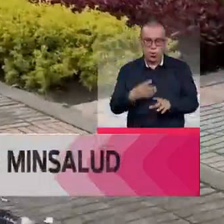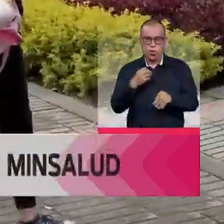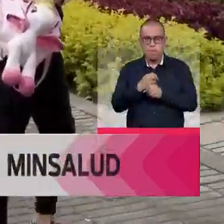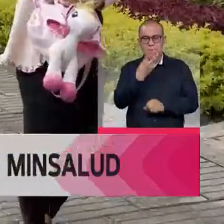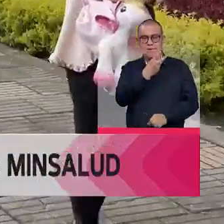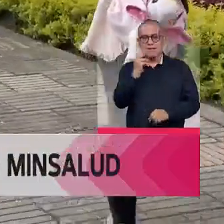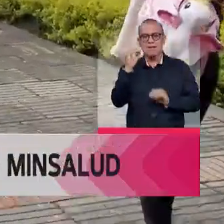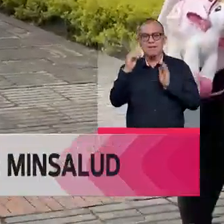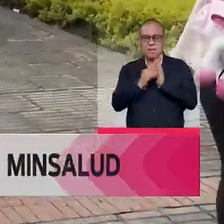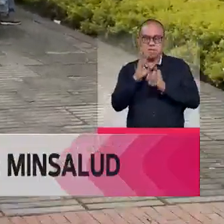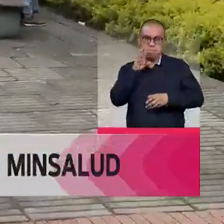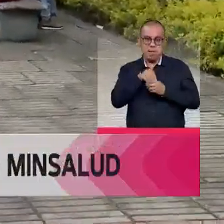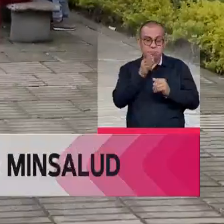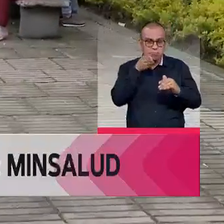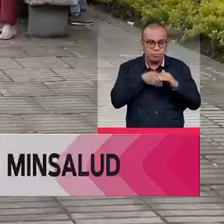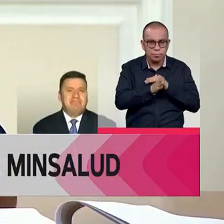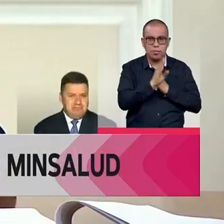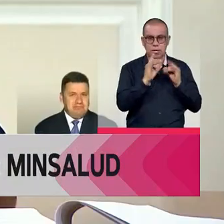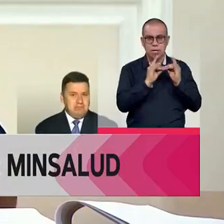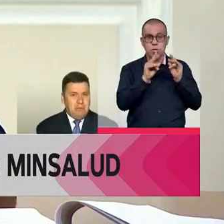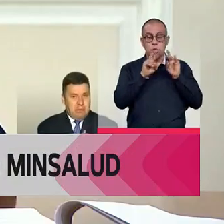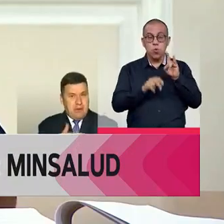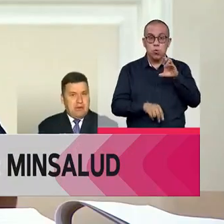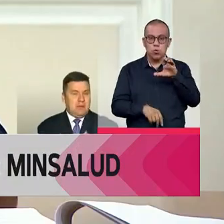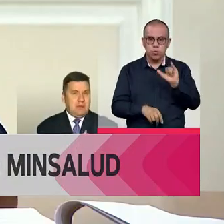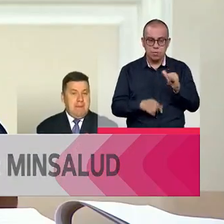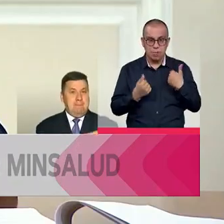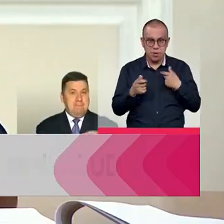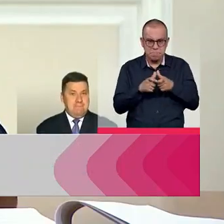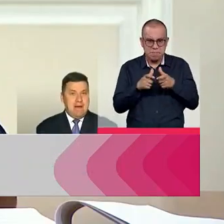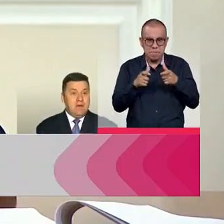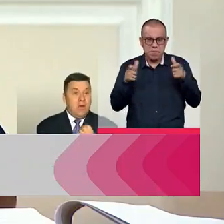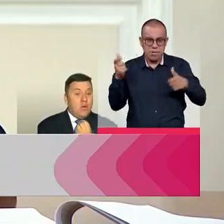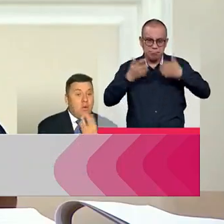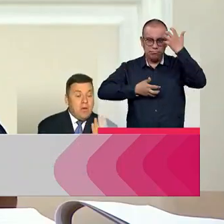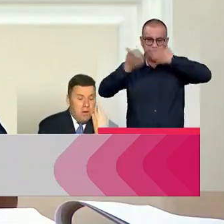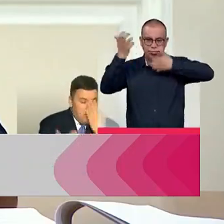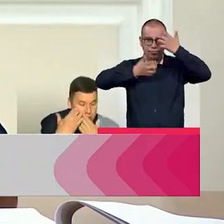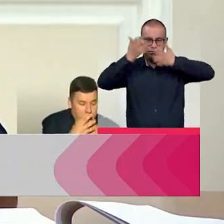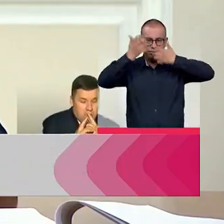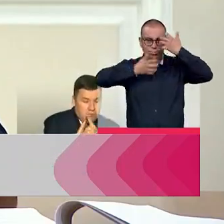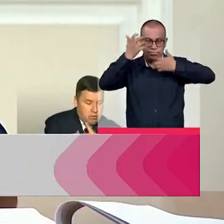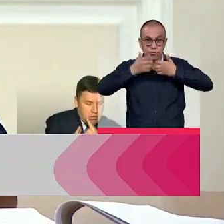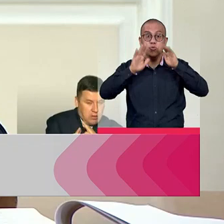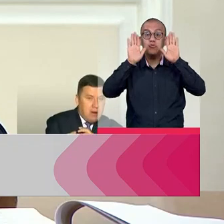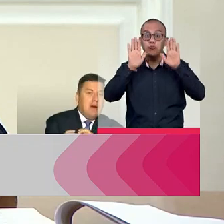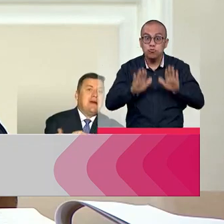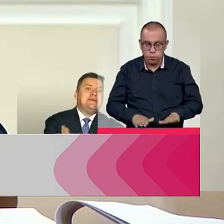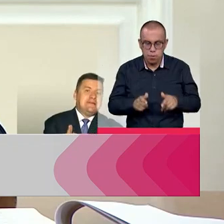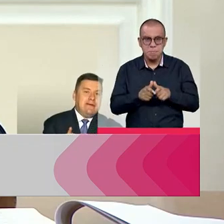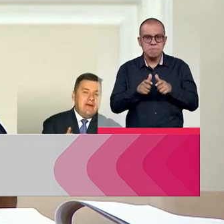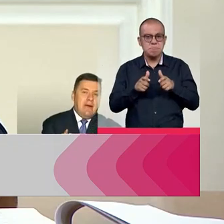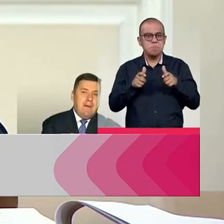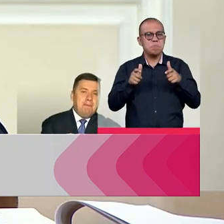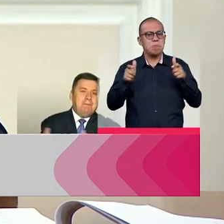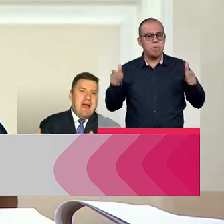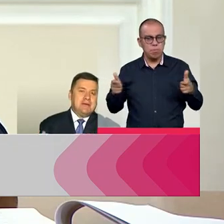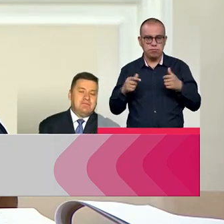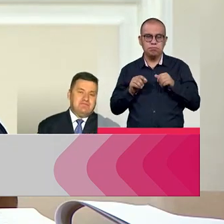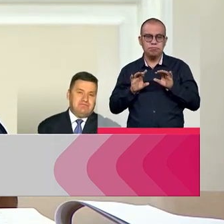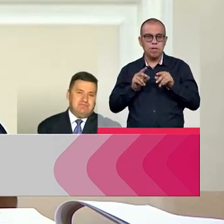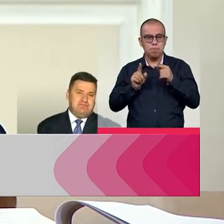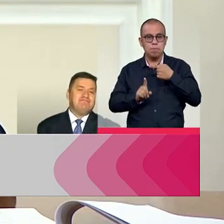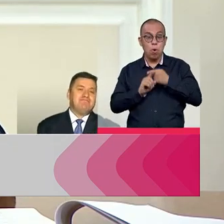mil hubieran ingresado a las UCI. En la medida que tomamos mayor número de pruebas, vamos a tener mayor número de casos de